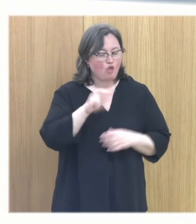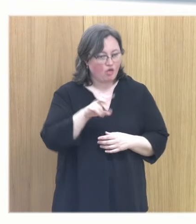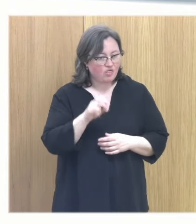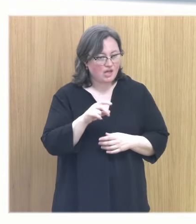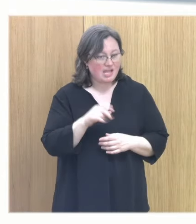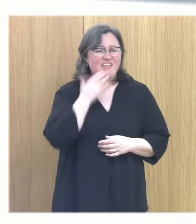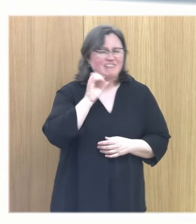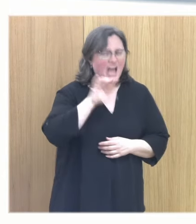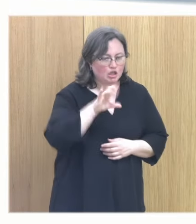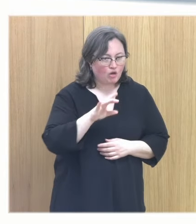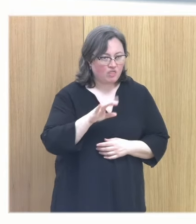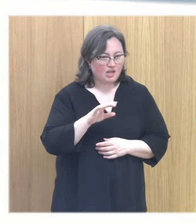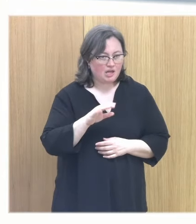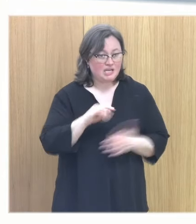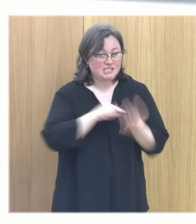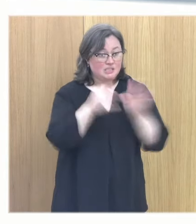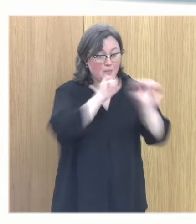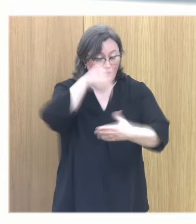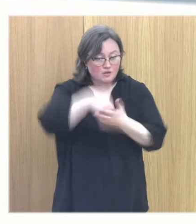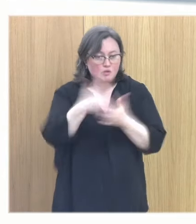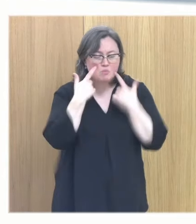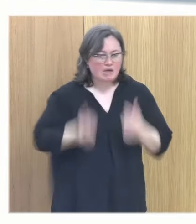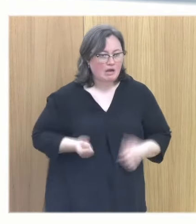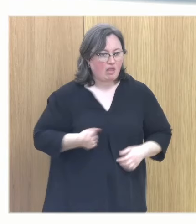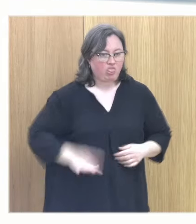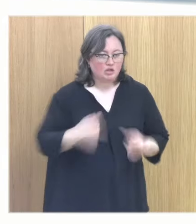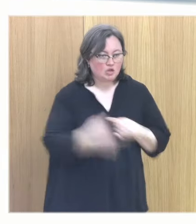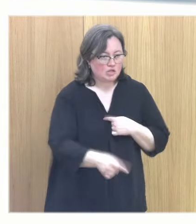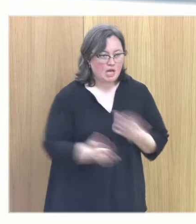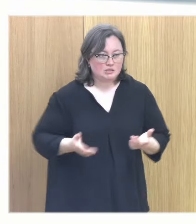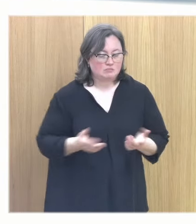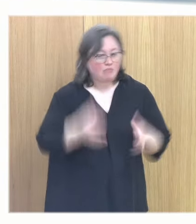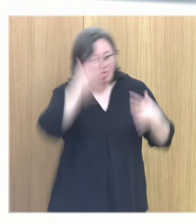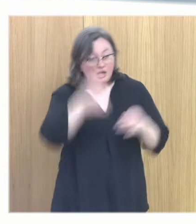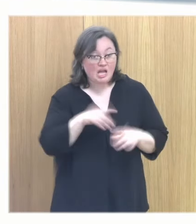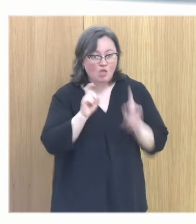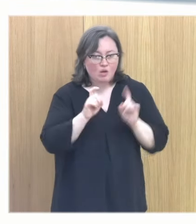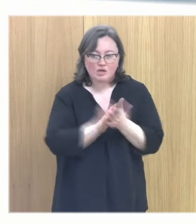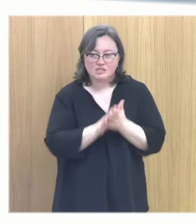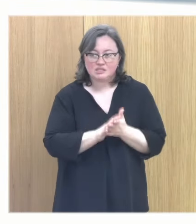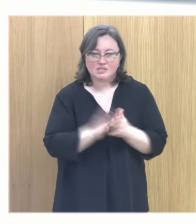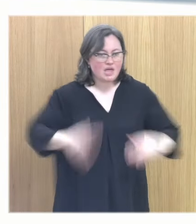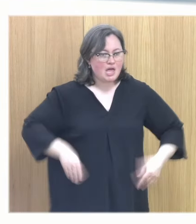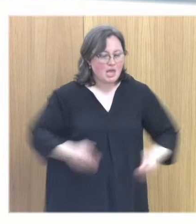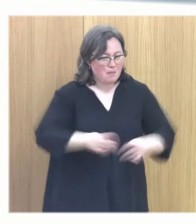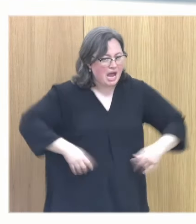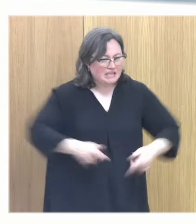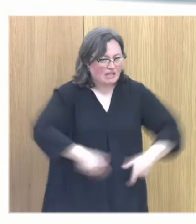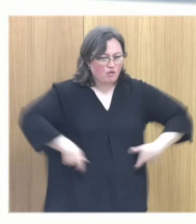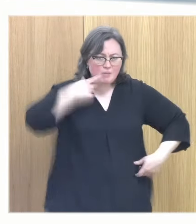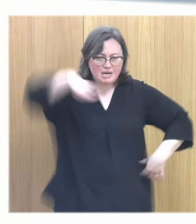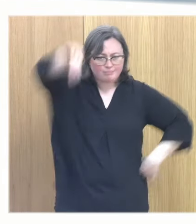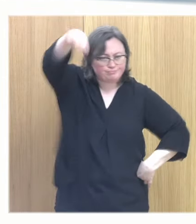años de 14 años en el sistema de protección que se hacen caca encima todos los días y de educadores que sacan las bragas y los calzoncillos así